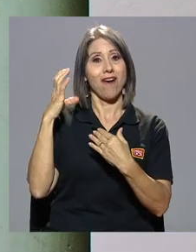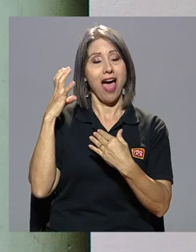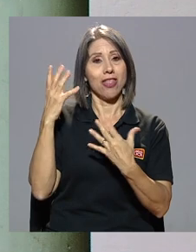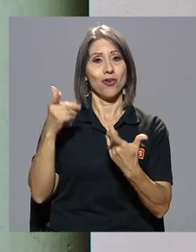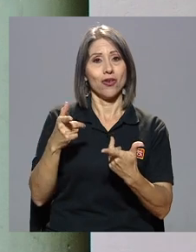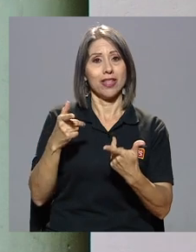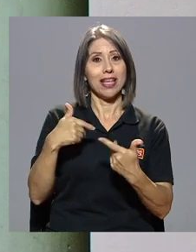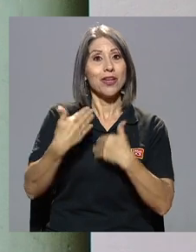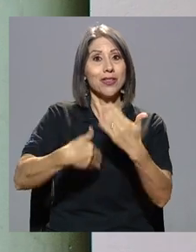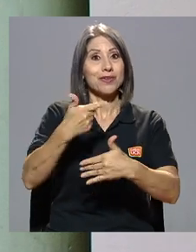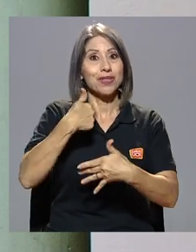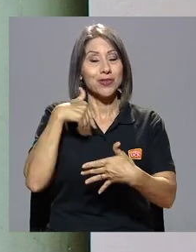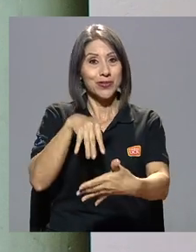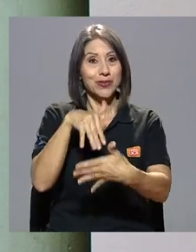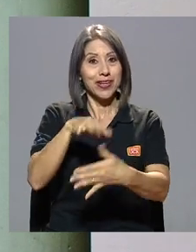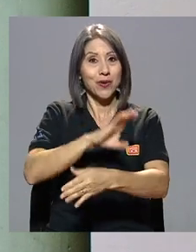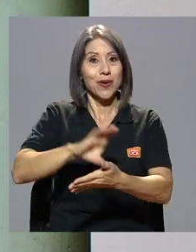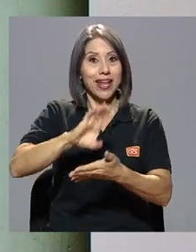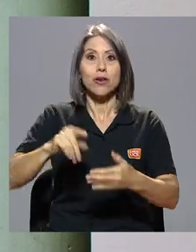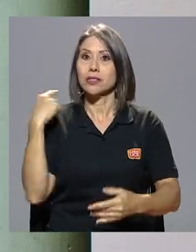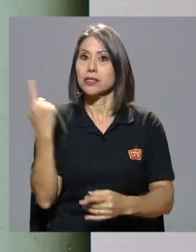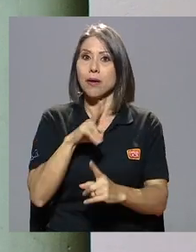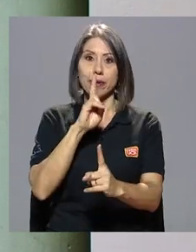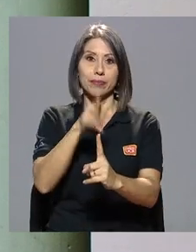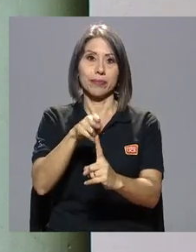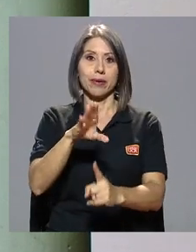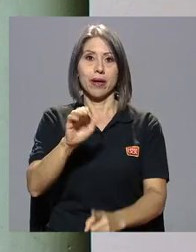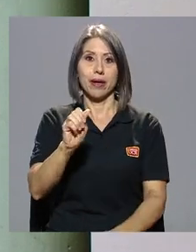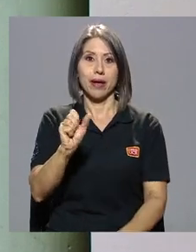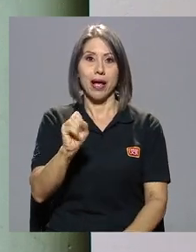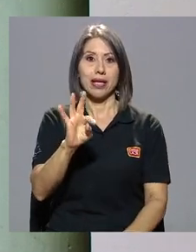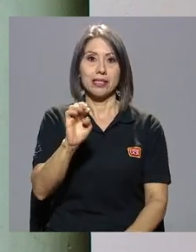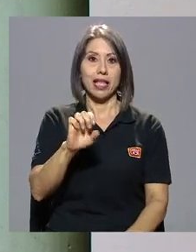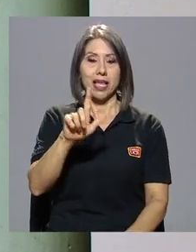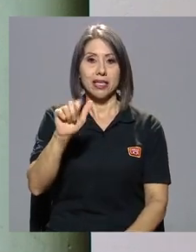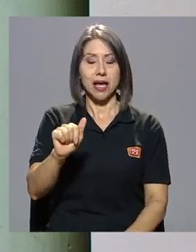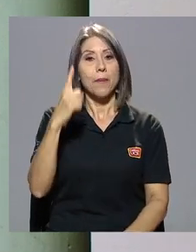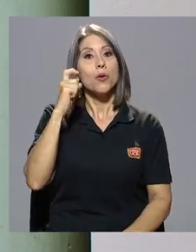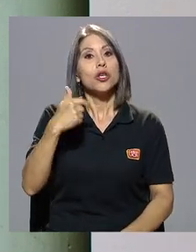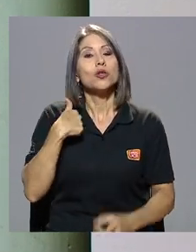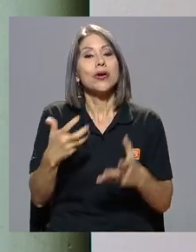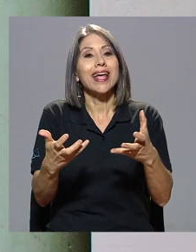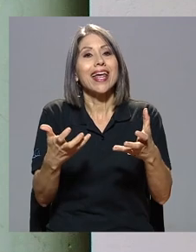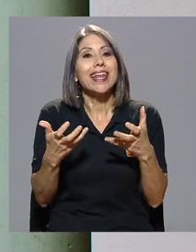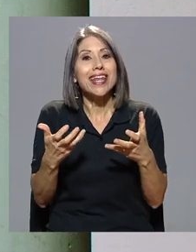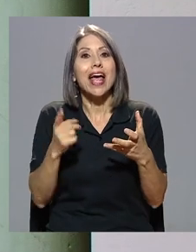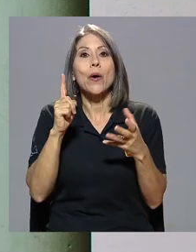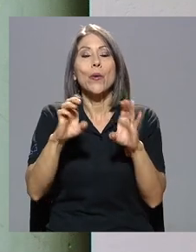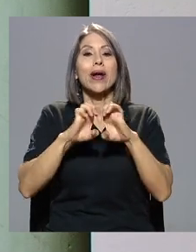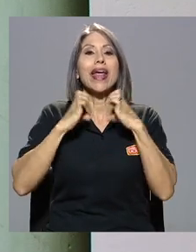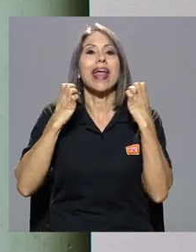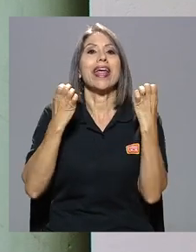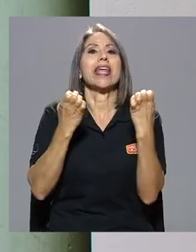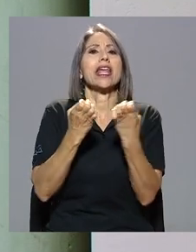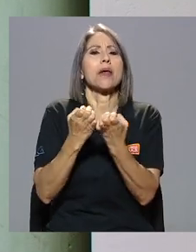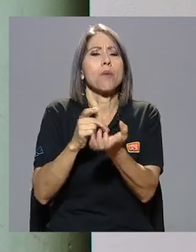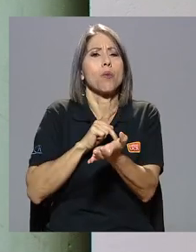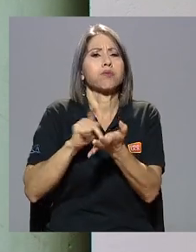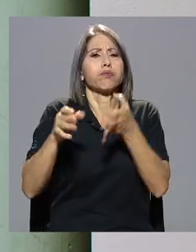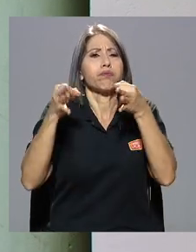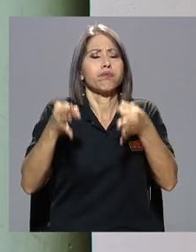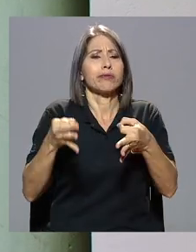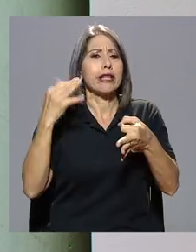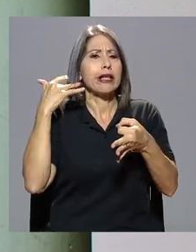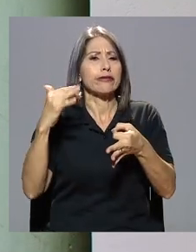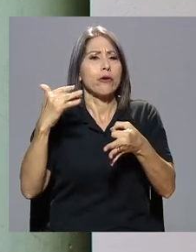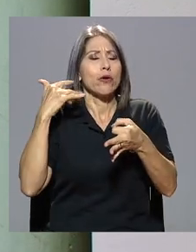el colegio, siempre en el Castella. Porque yo quería construir un equipo purista de sonido